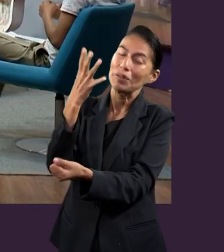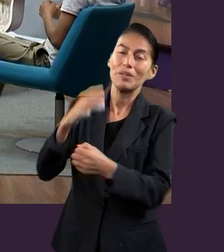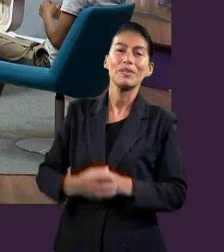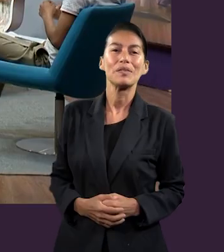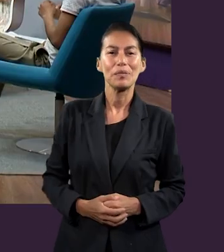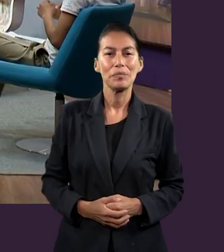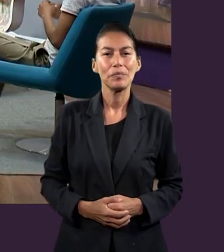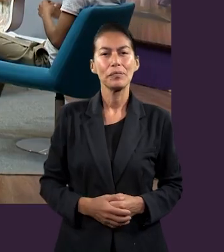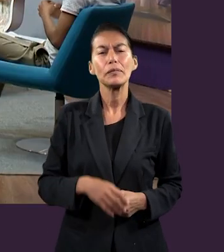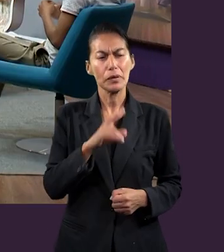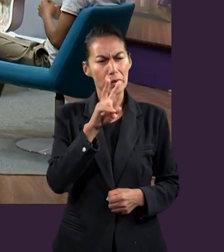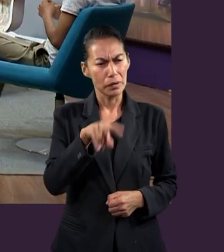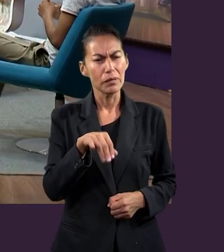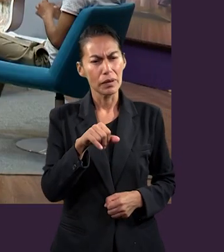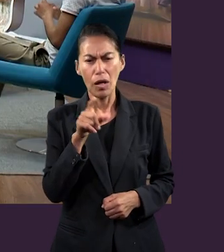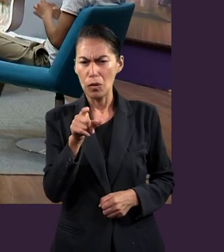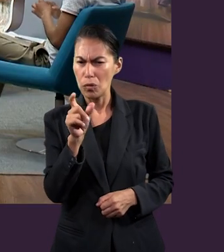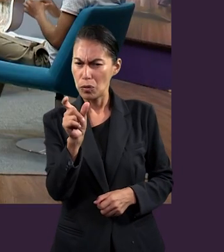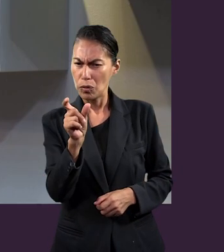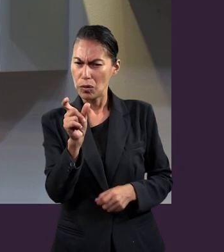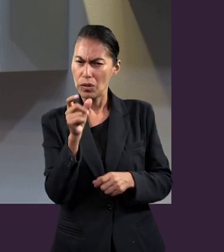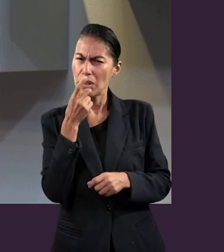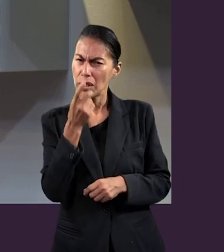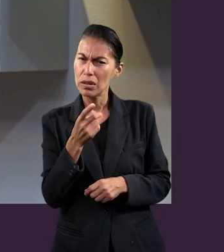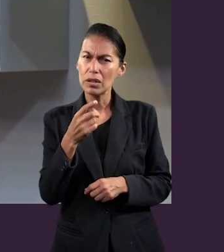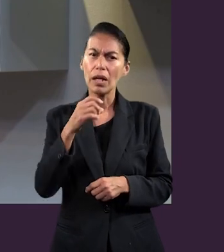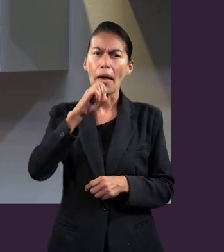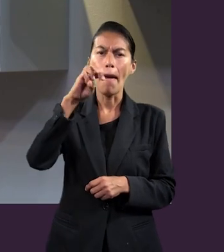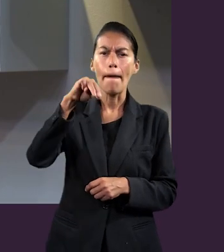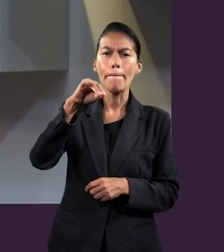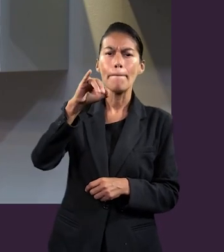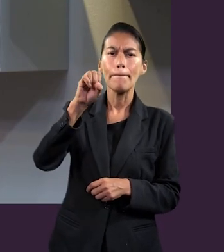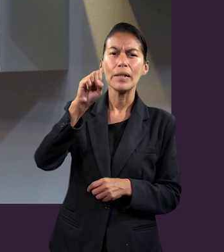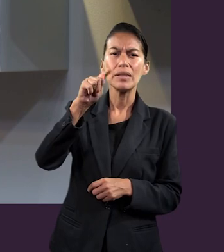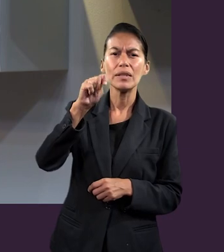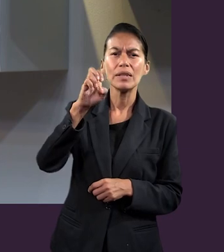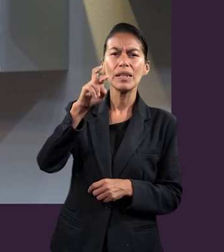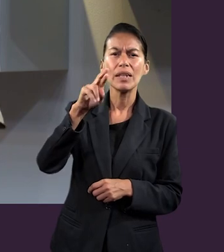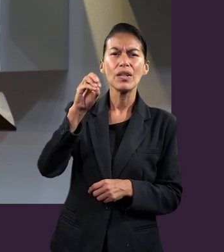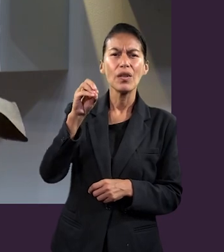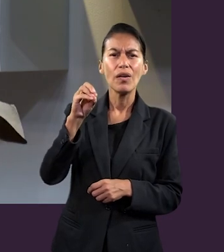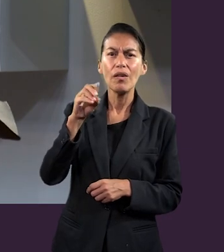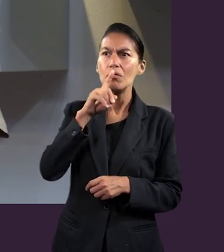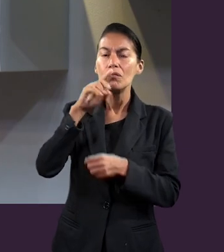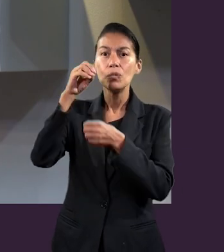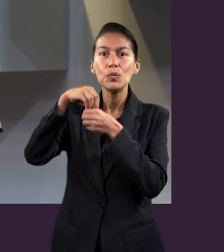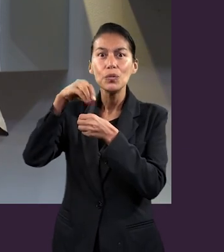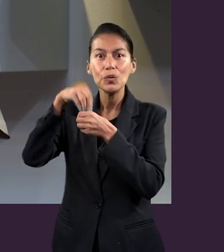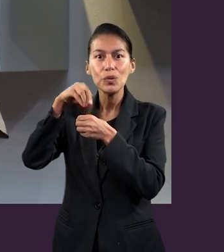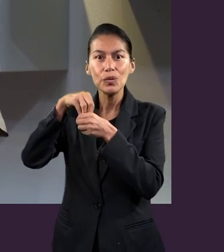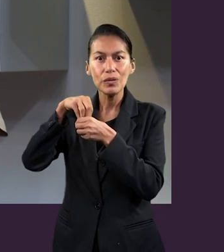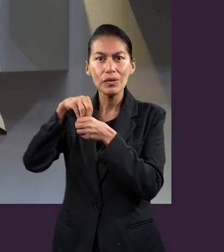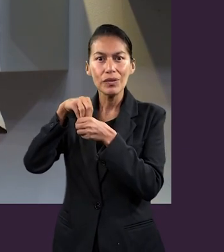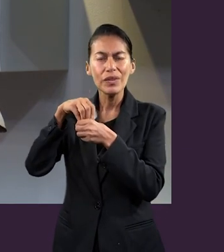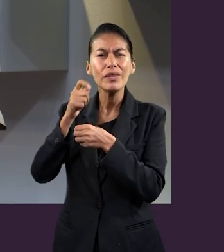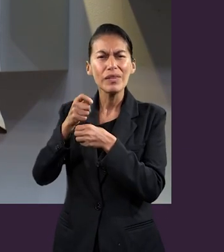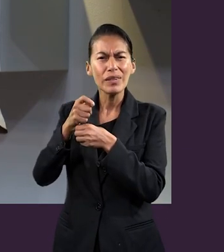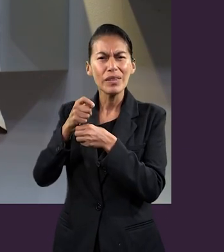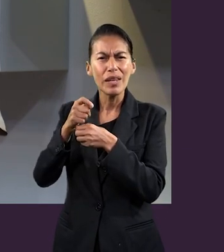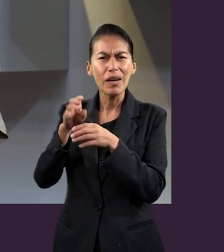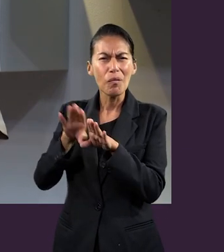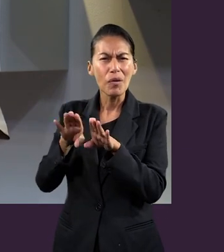interesante una palabra que tú mencionaste, Jafet, el misterio. ¿Cuál es ese misterio al cual Pablo se hace